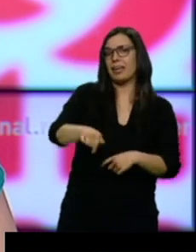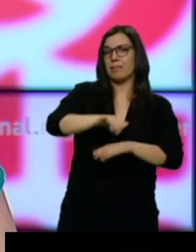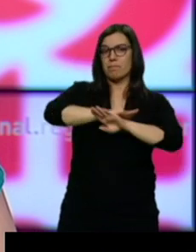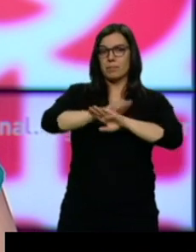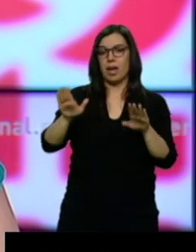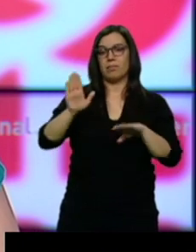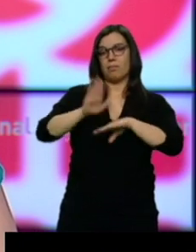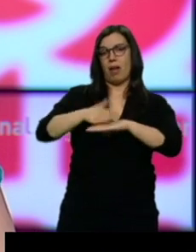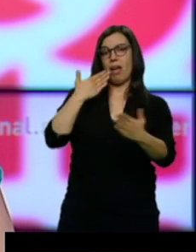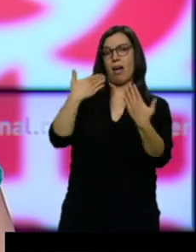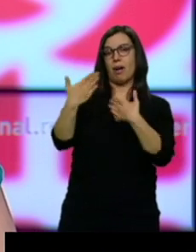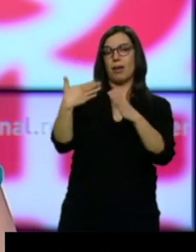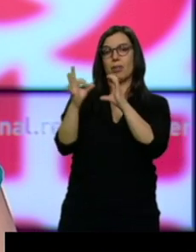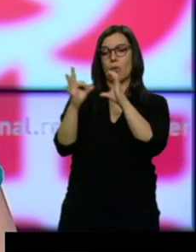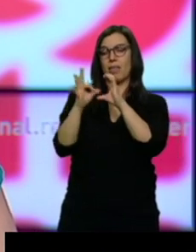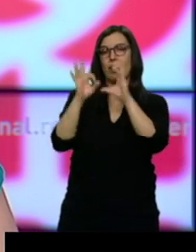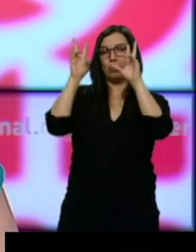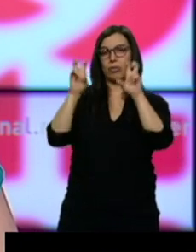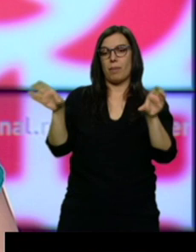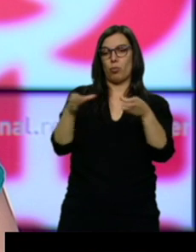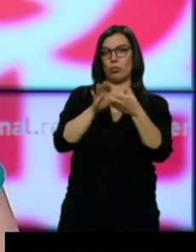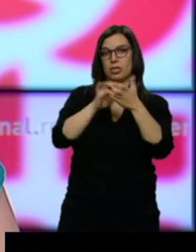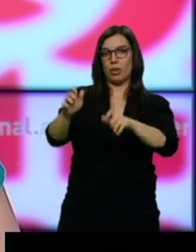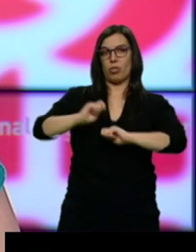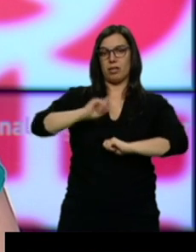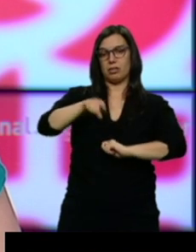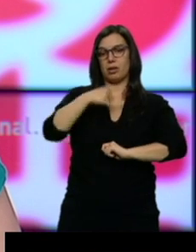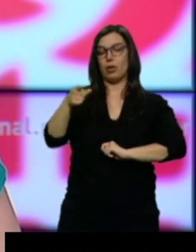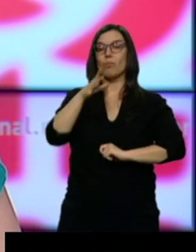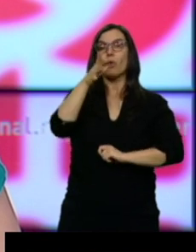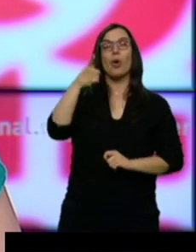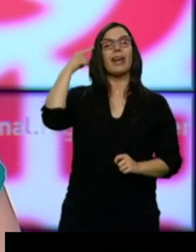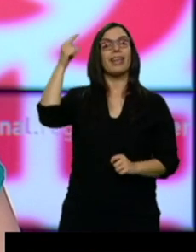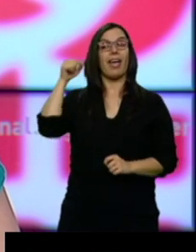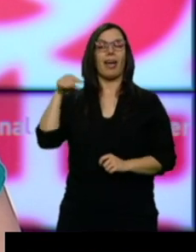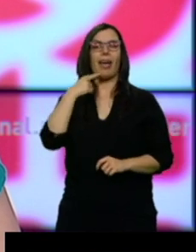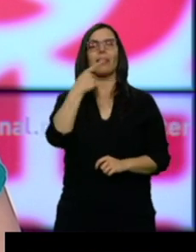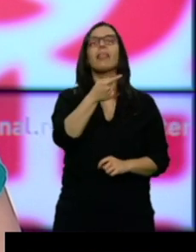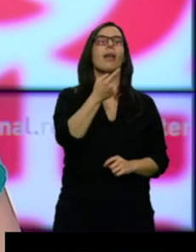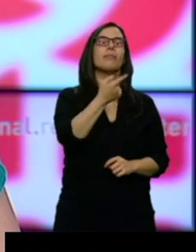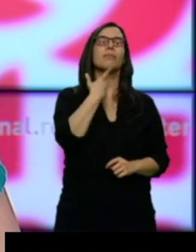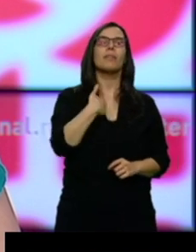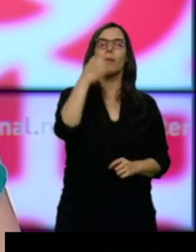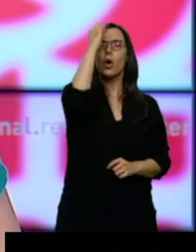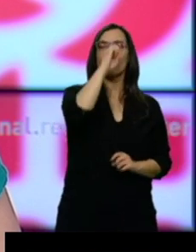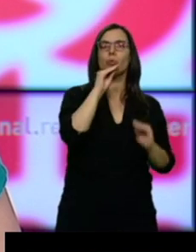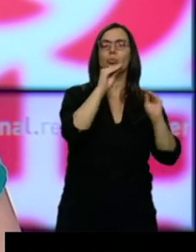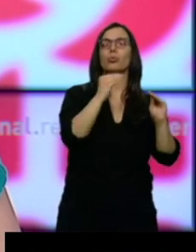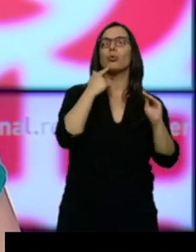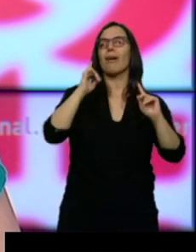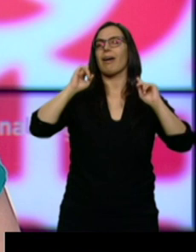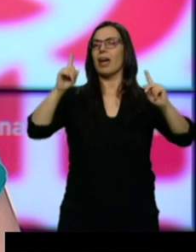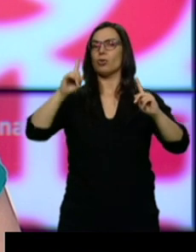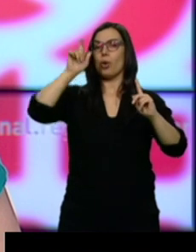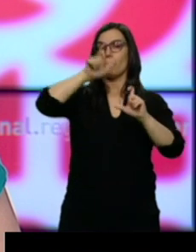llegar a la Junta. Contesta así a la demanda de Francisco Igea para que se posicione sobre un posible indulto a los independentistas catalanes